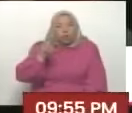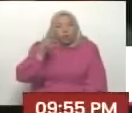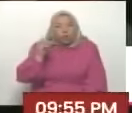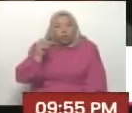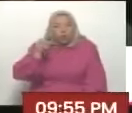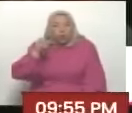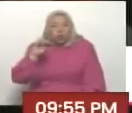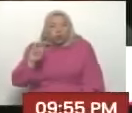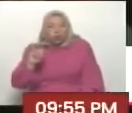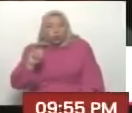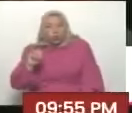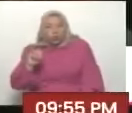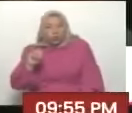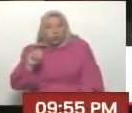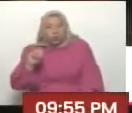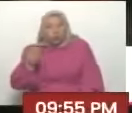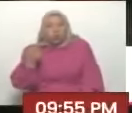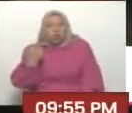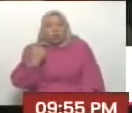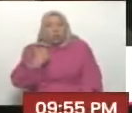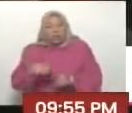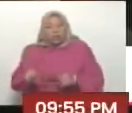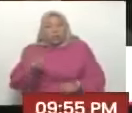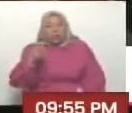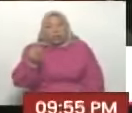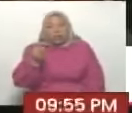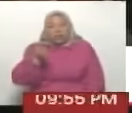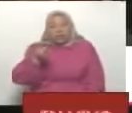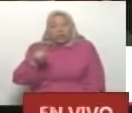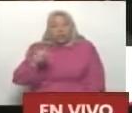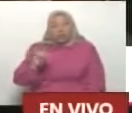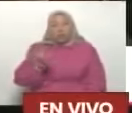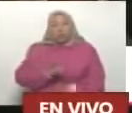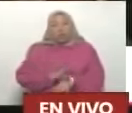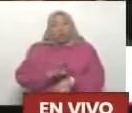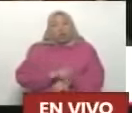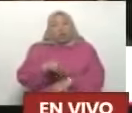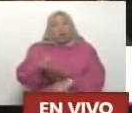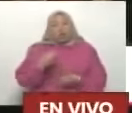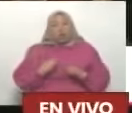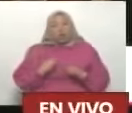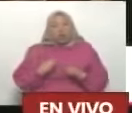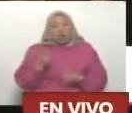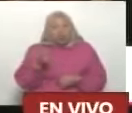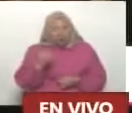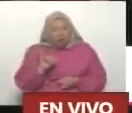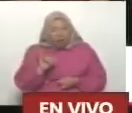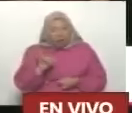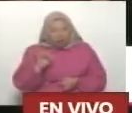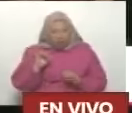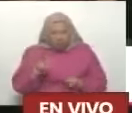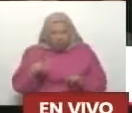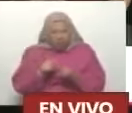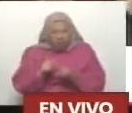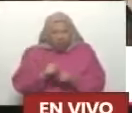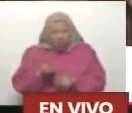Se armó un quilombo. ¿Ah? Allá en Ecuador, donde tú vives ahora, ¿hay alboroto?